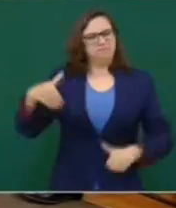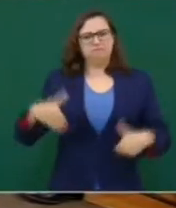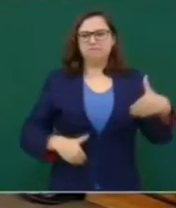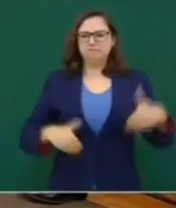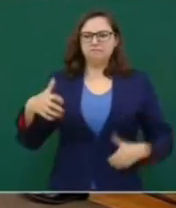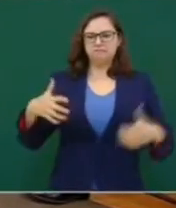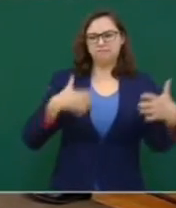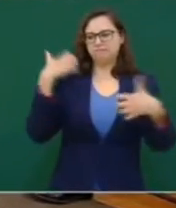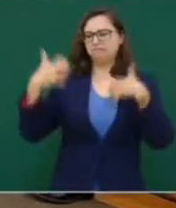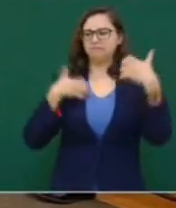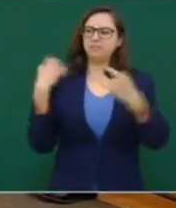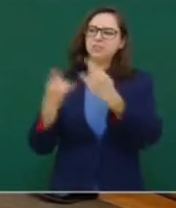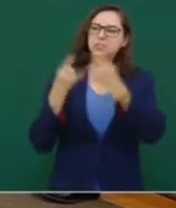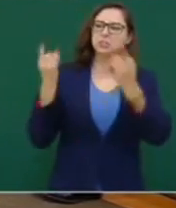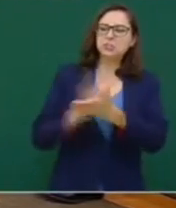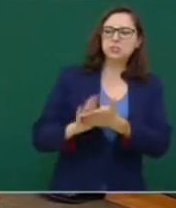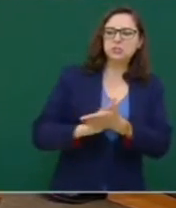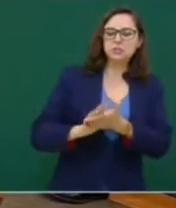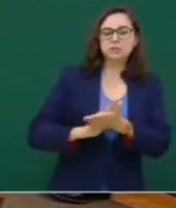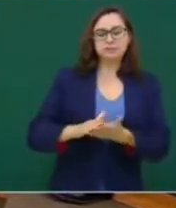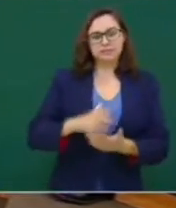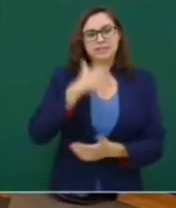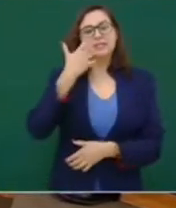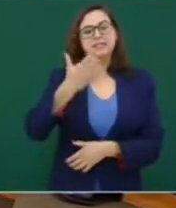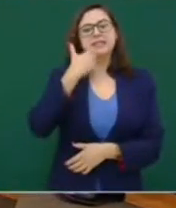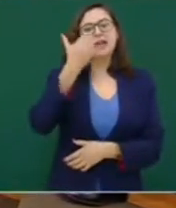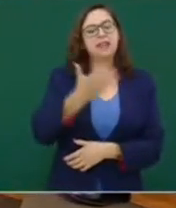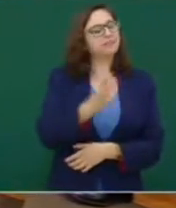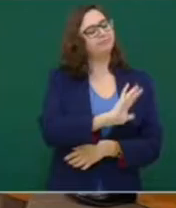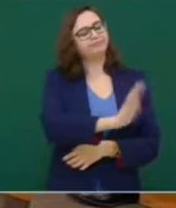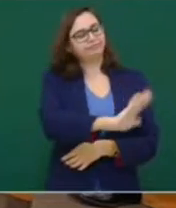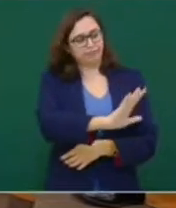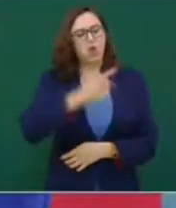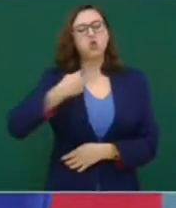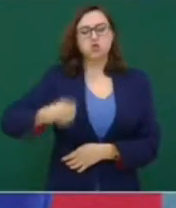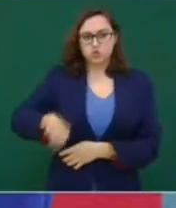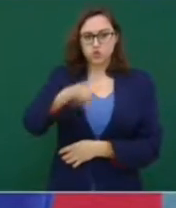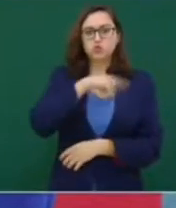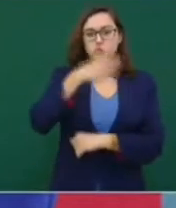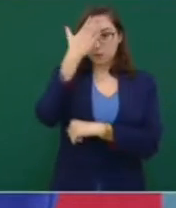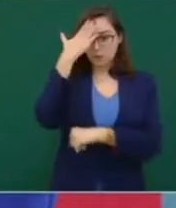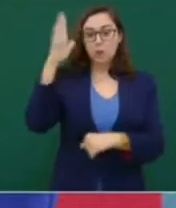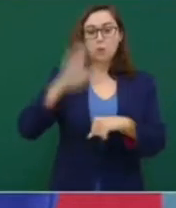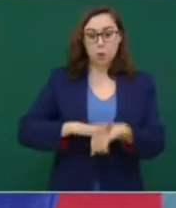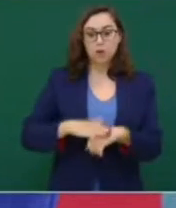nosotros vamos a conmemorar la